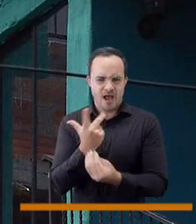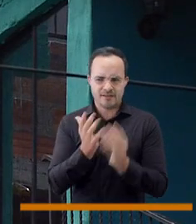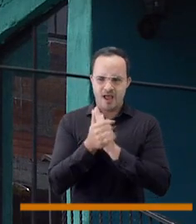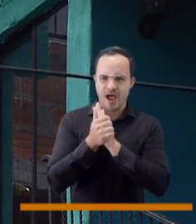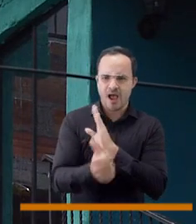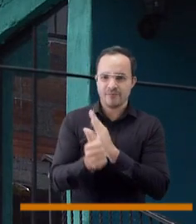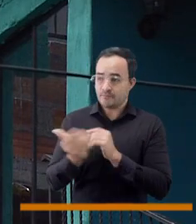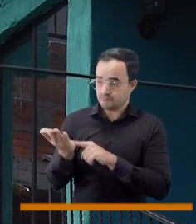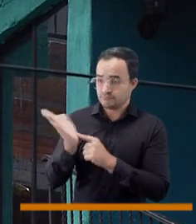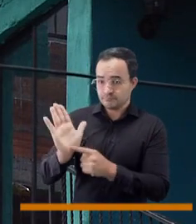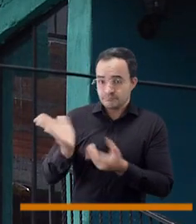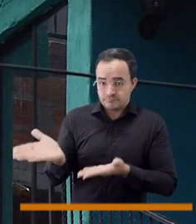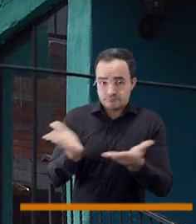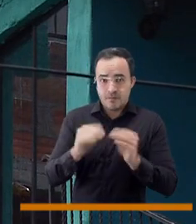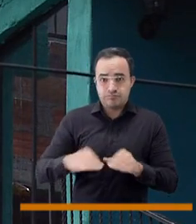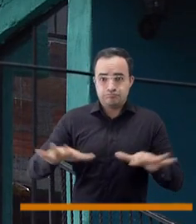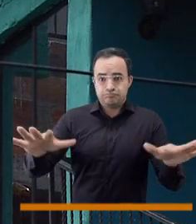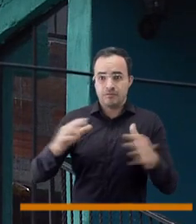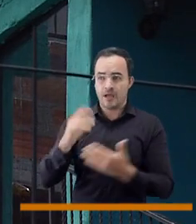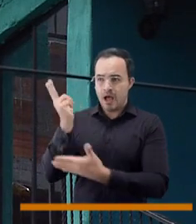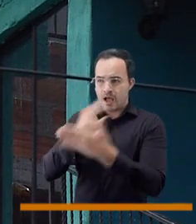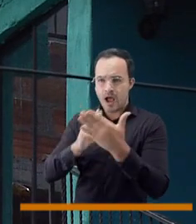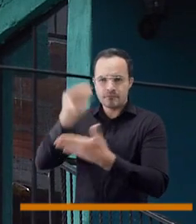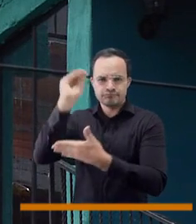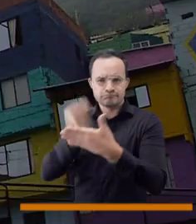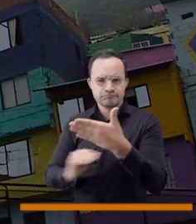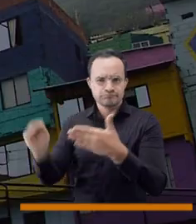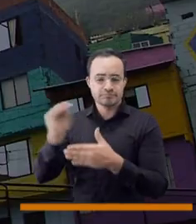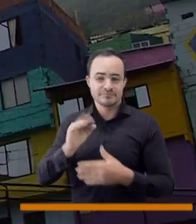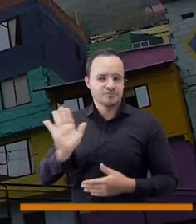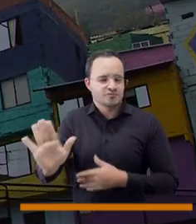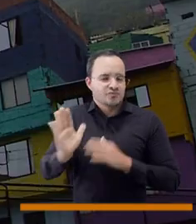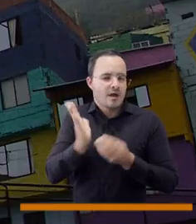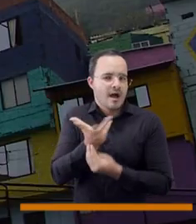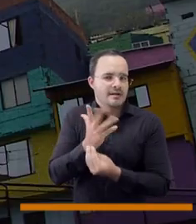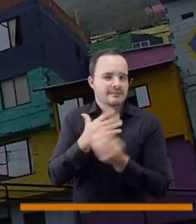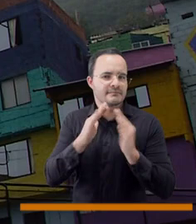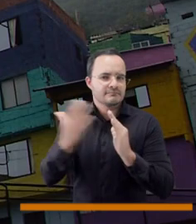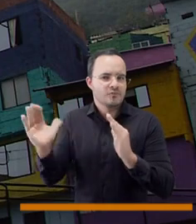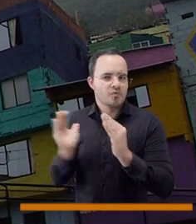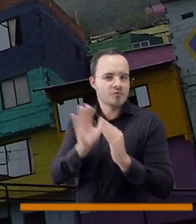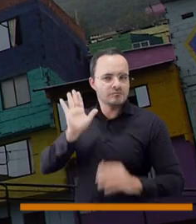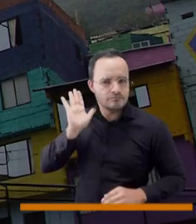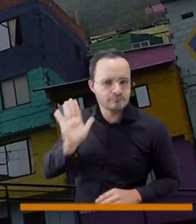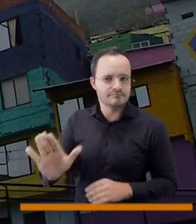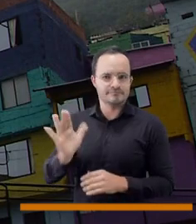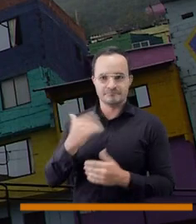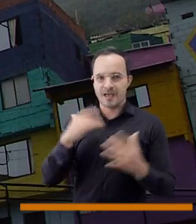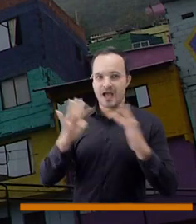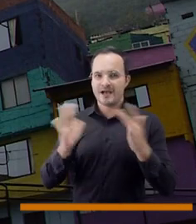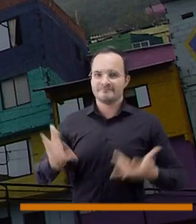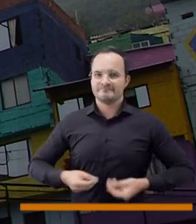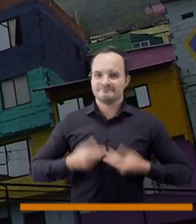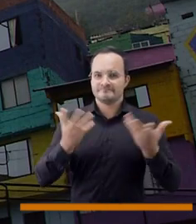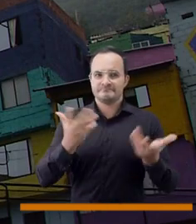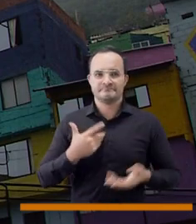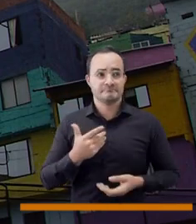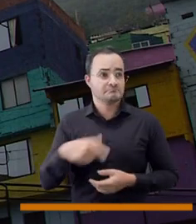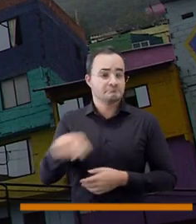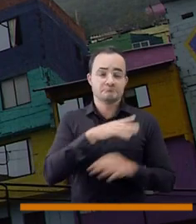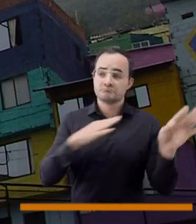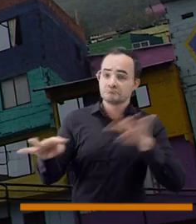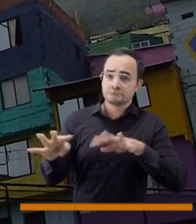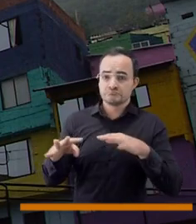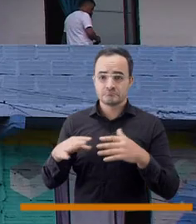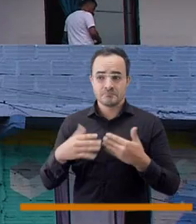callejero, lo que es el color, lo que es todo este tema urbano reflejado como una gran obra al aire libre, y